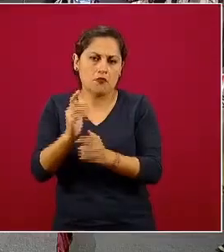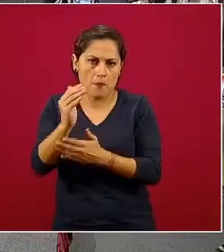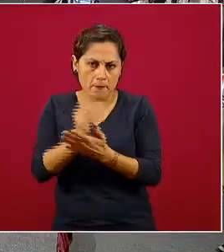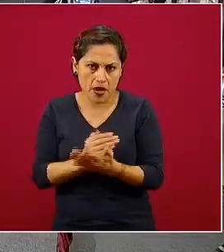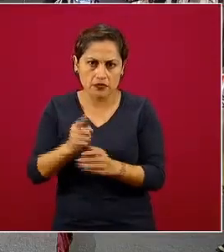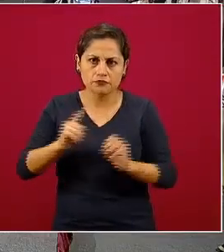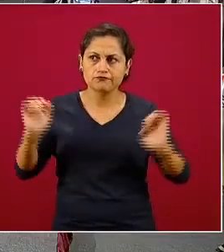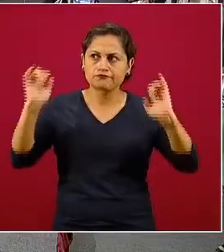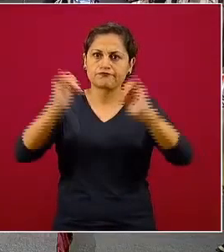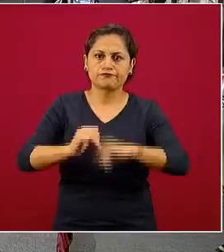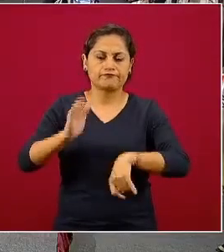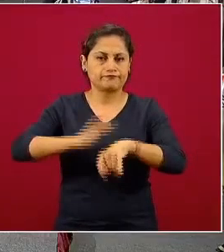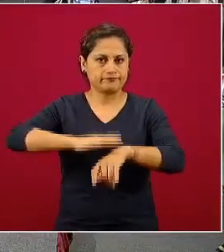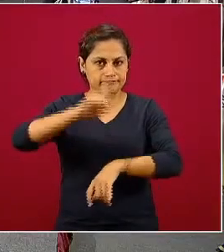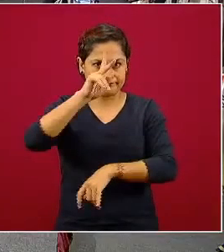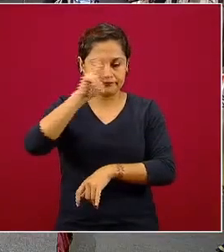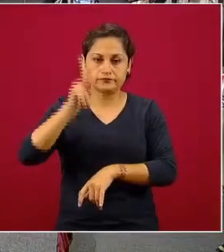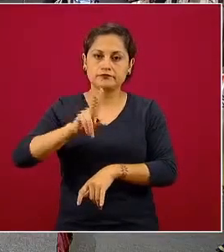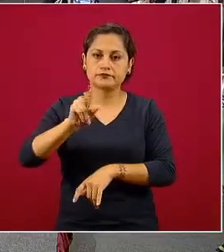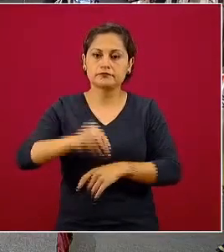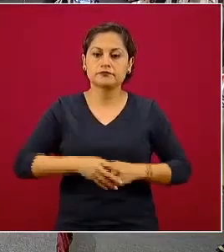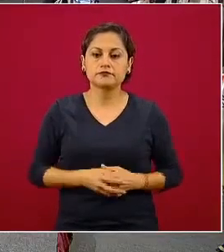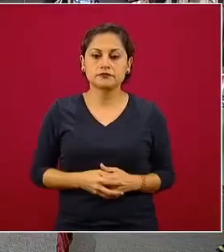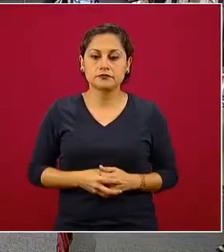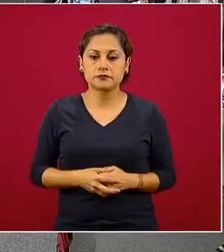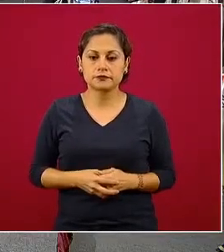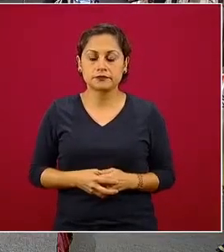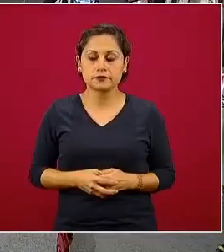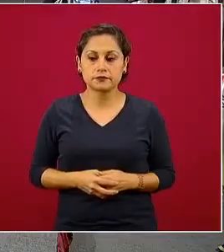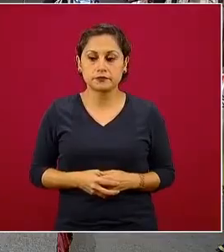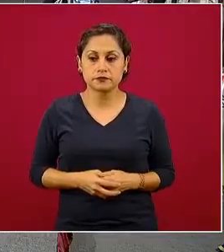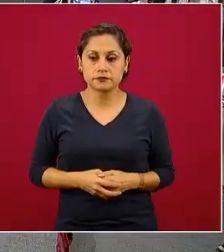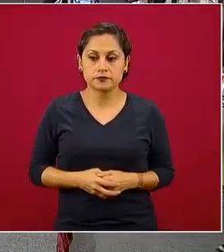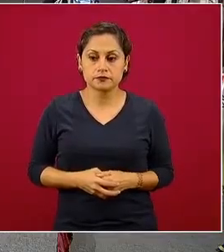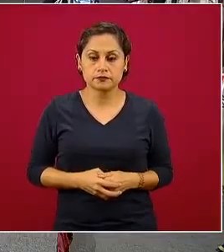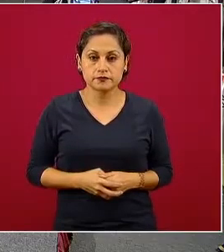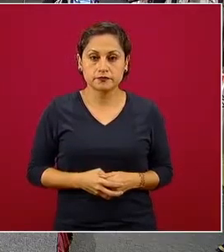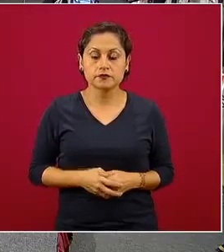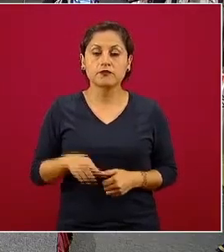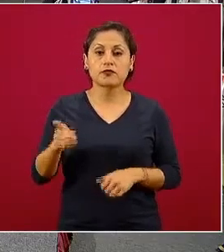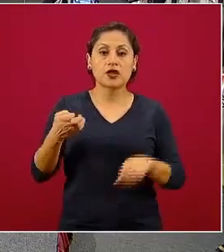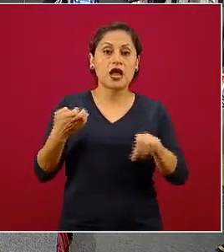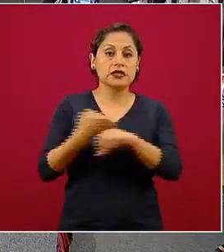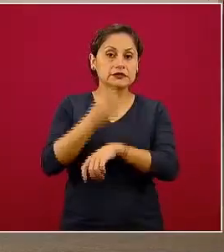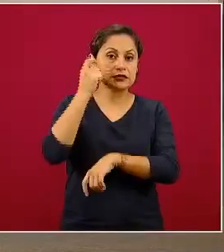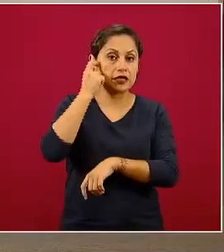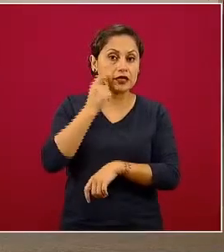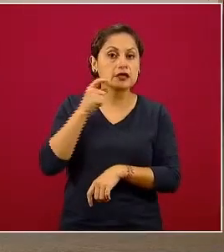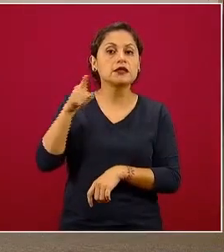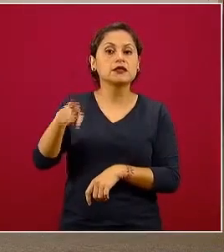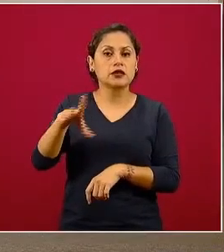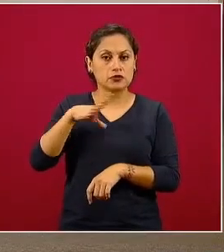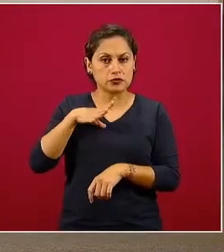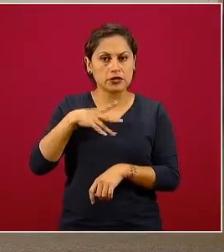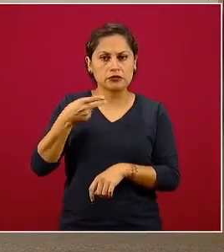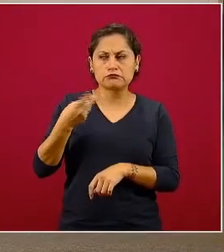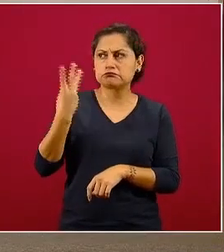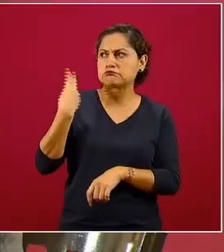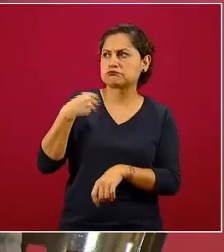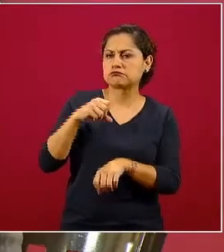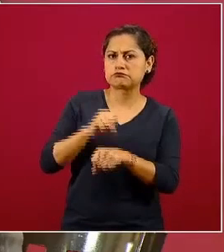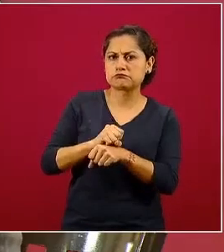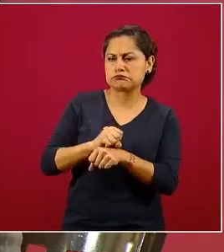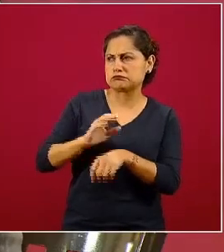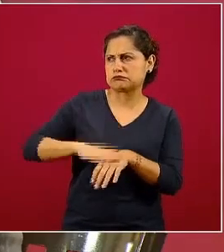Con respecto al tema Guerrero, a los escenarios que se deslumbraban. En Guerrero tuvimos, pero ya han pasado más de tres semanas, un poco